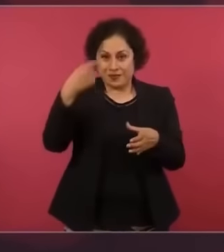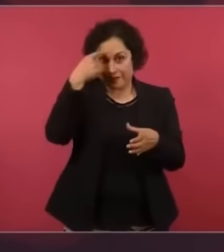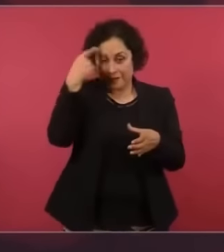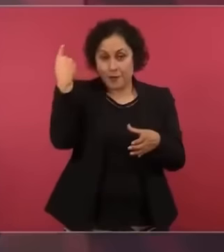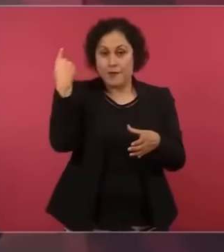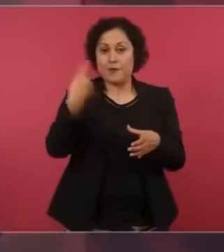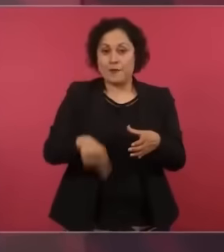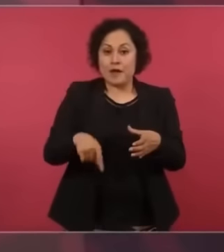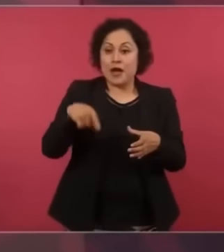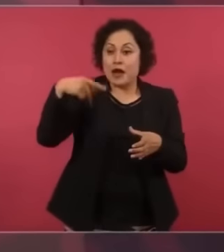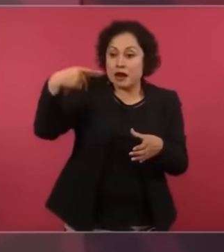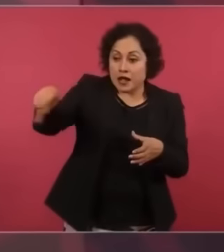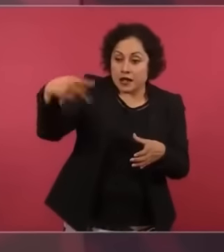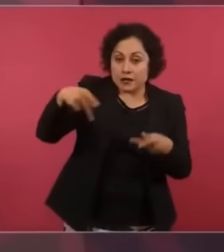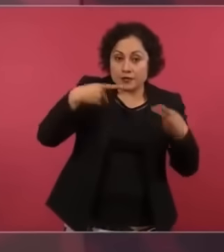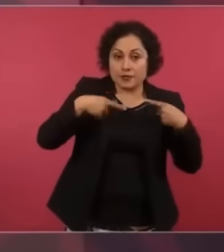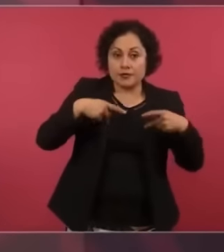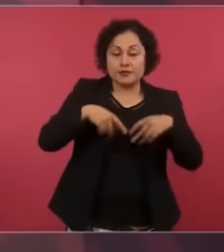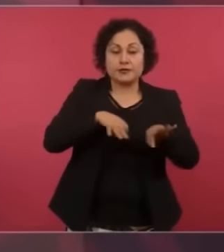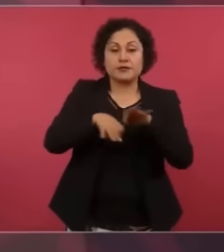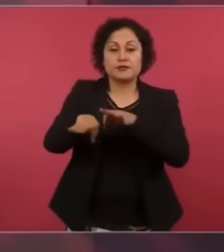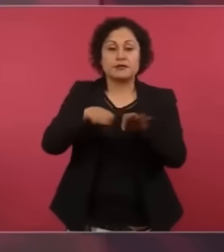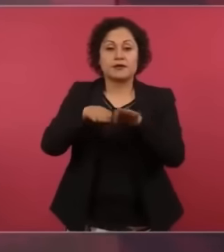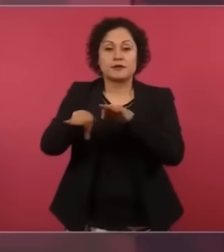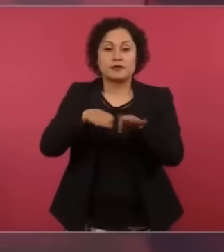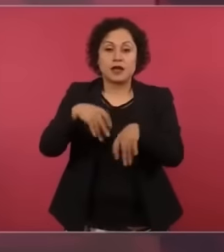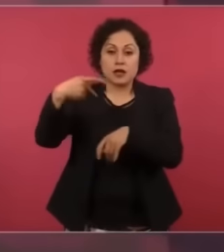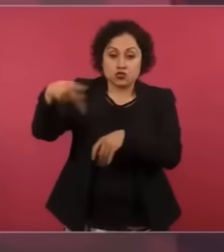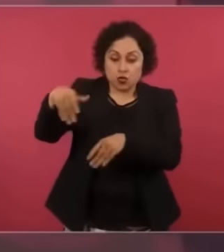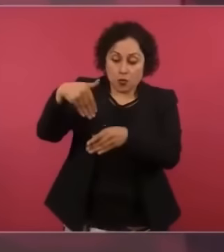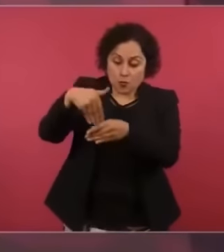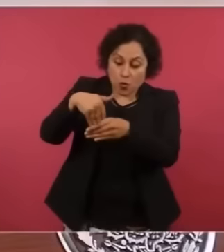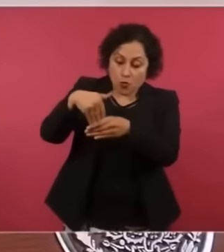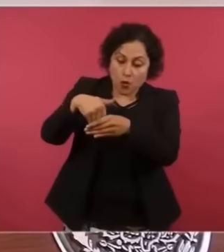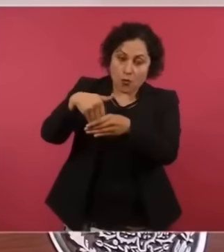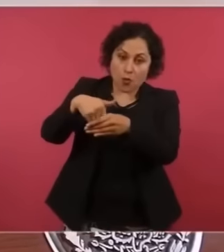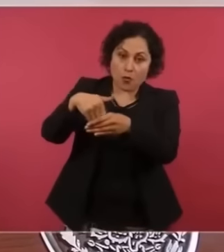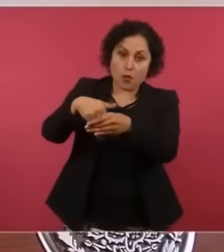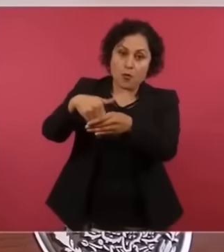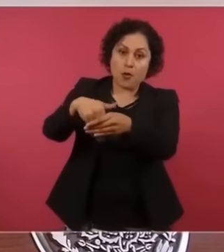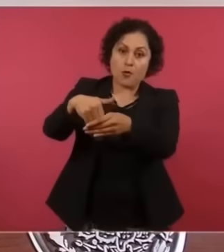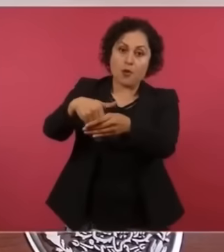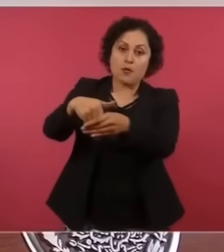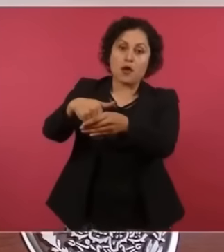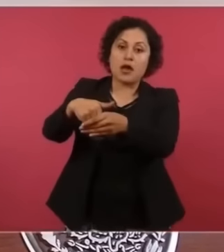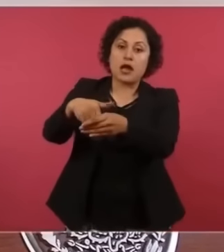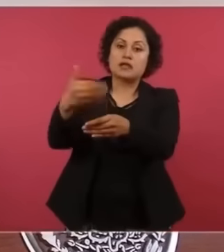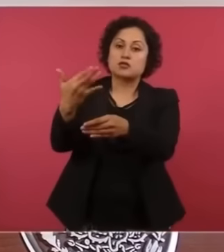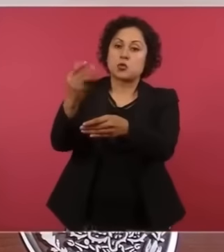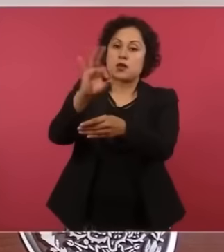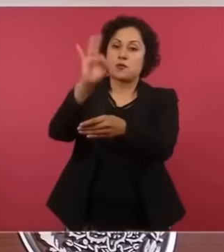final reciba el 100 por ciento de su salario.